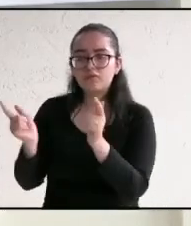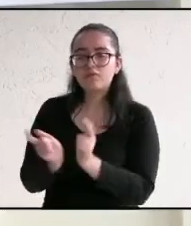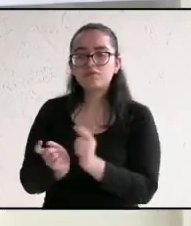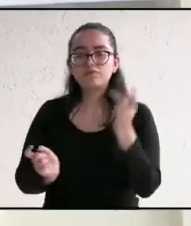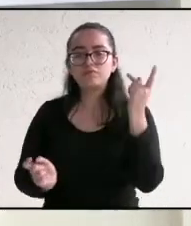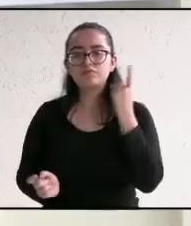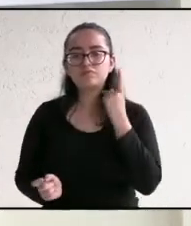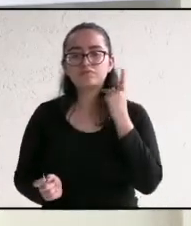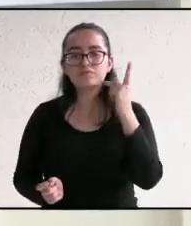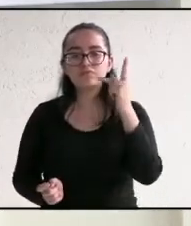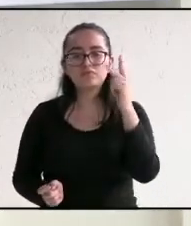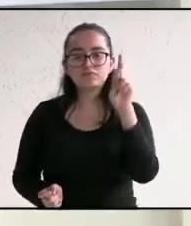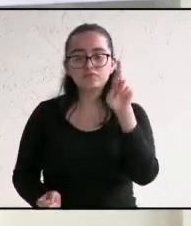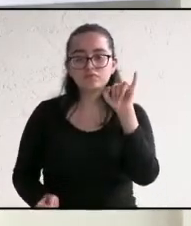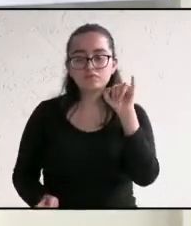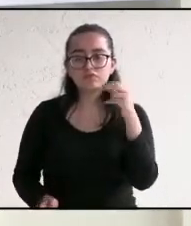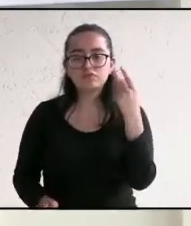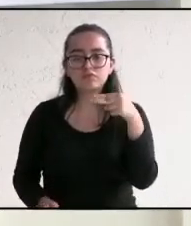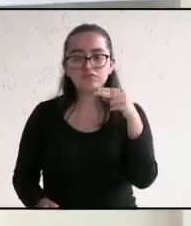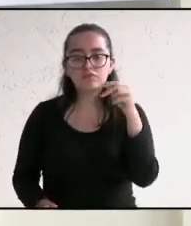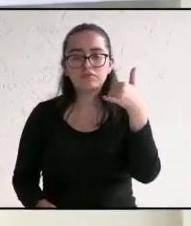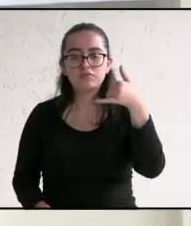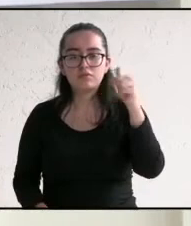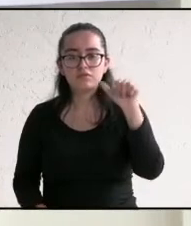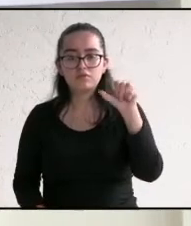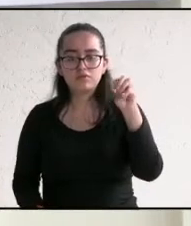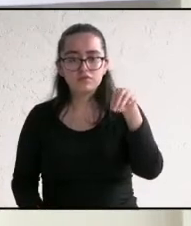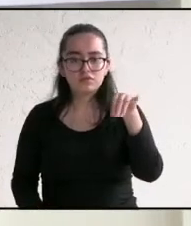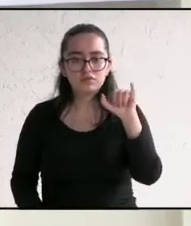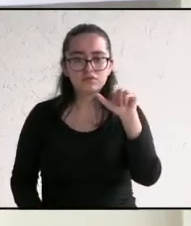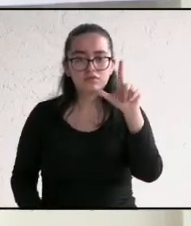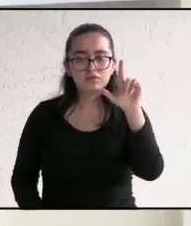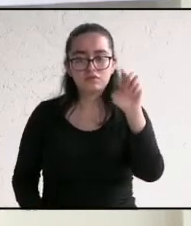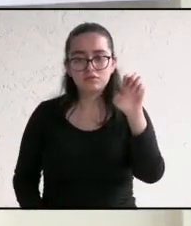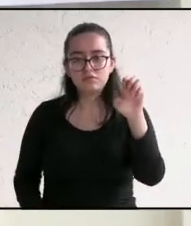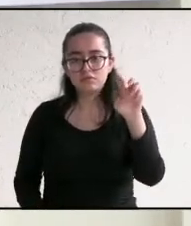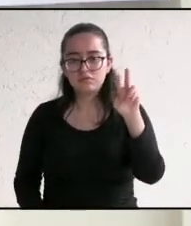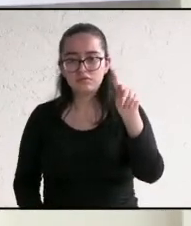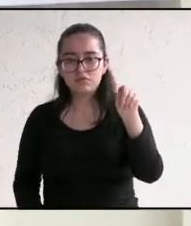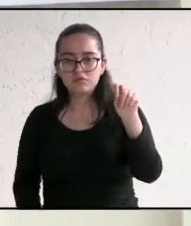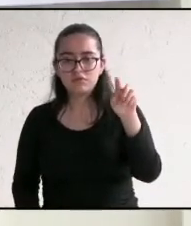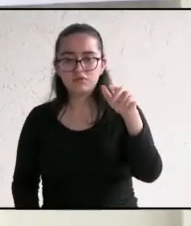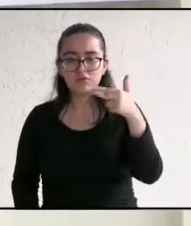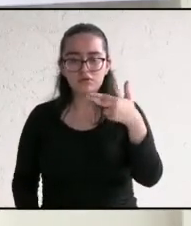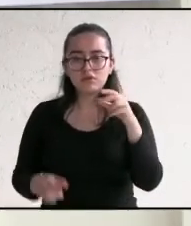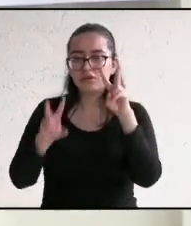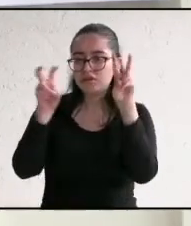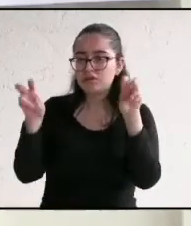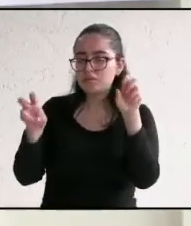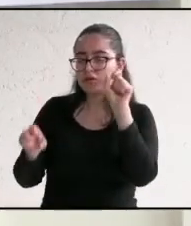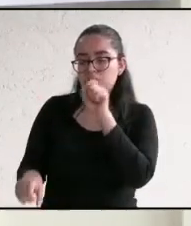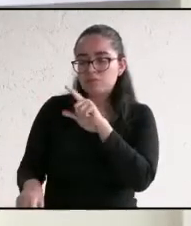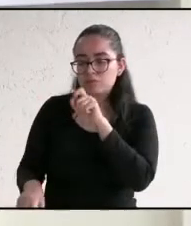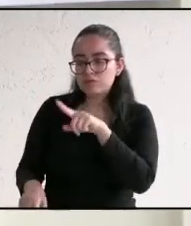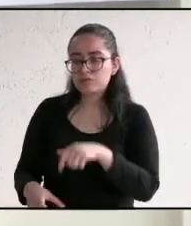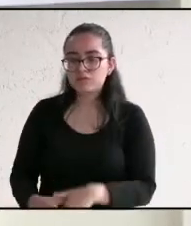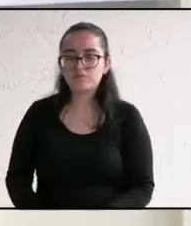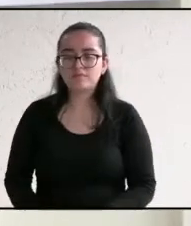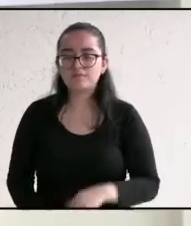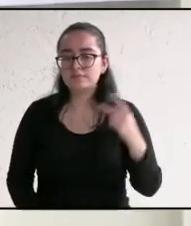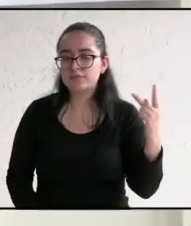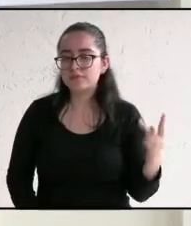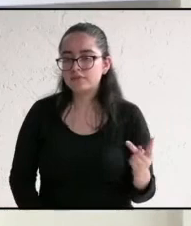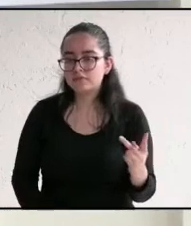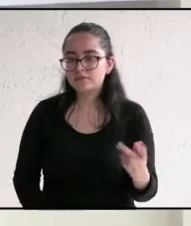candidata del PRI, Yamilet Fernández Utrera, en el tema de desarrollo social y sustentable y le repito la pregunta,